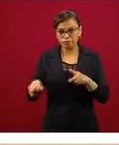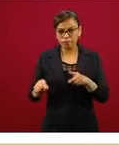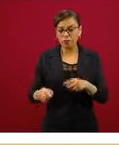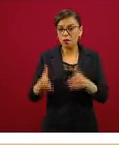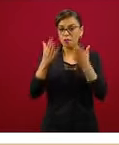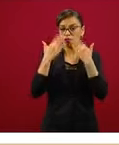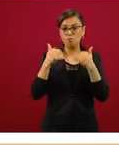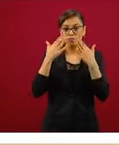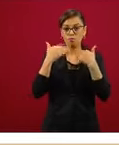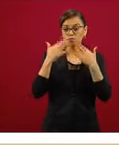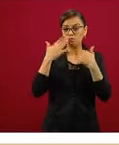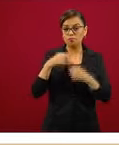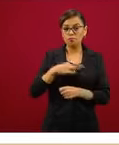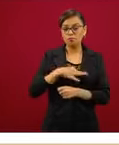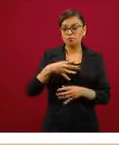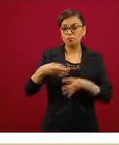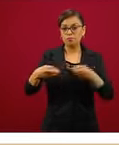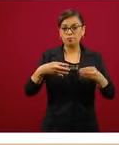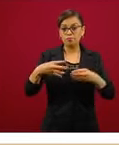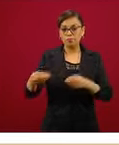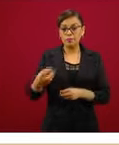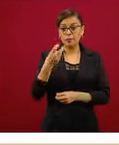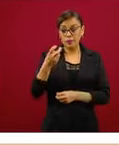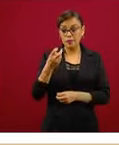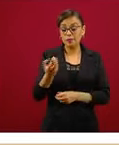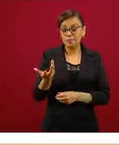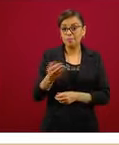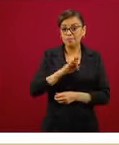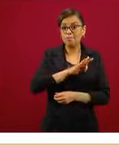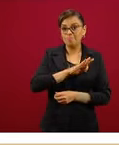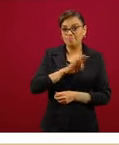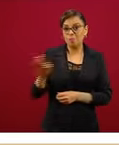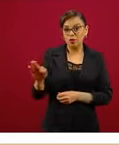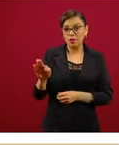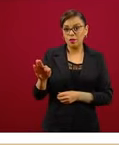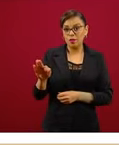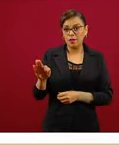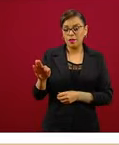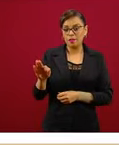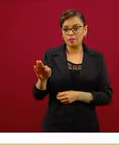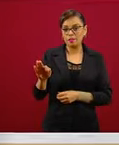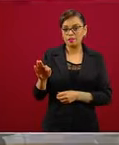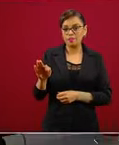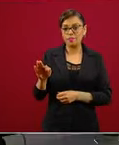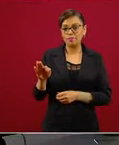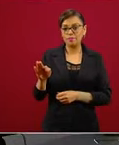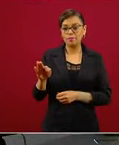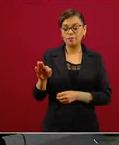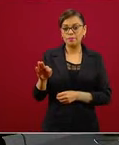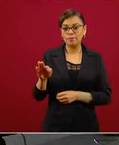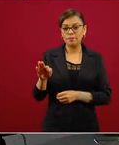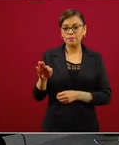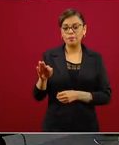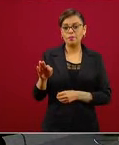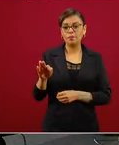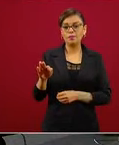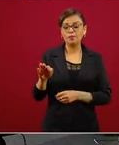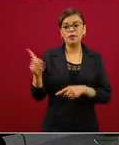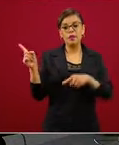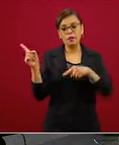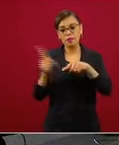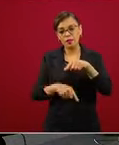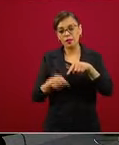y esto nos permite, y con esto cierro, levantar o suspender las medidas de alcance